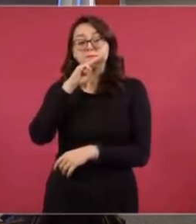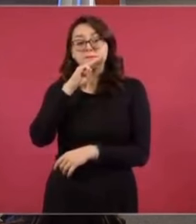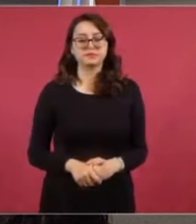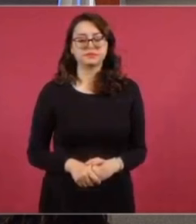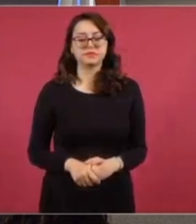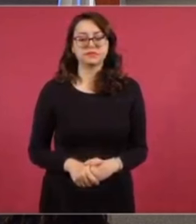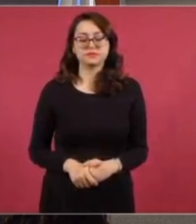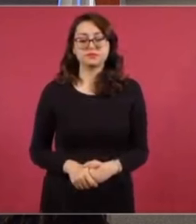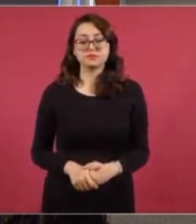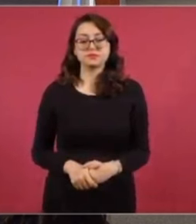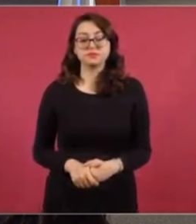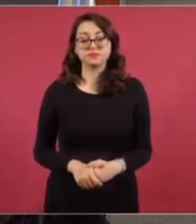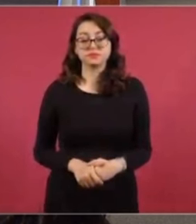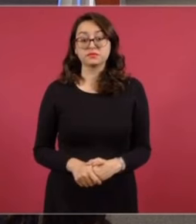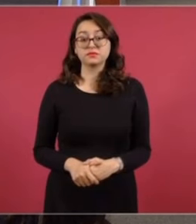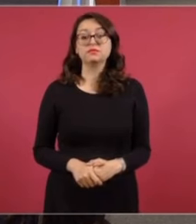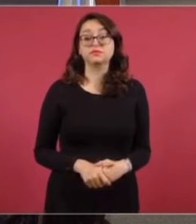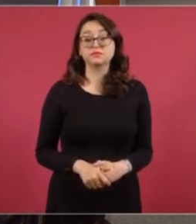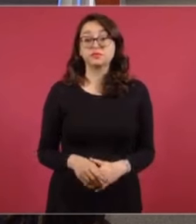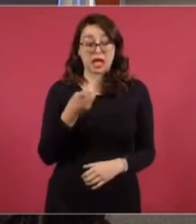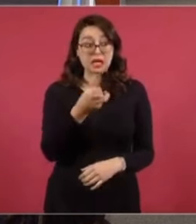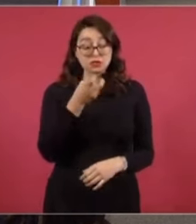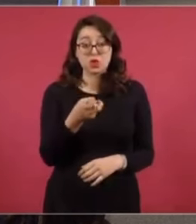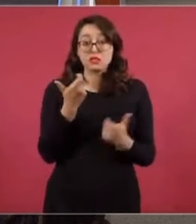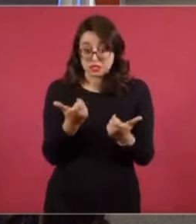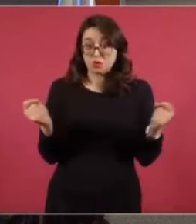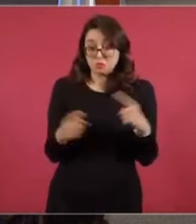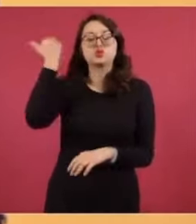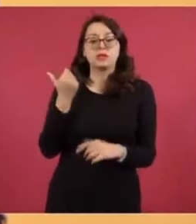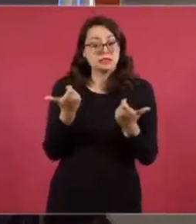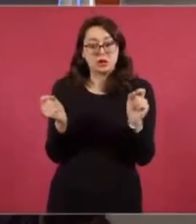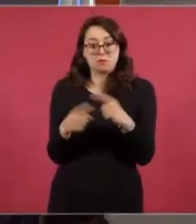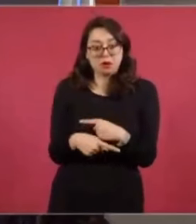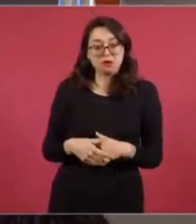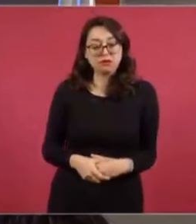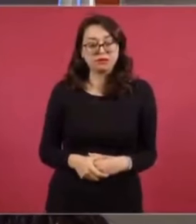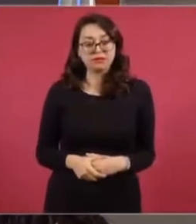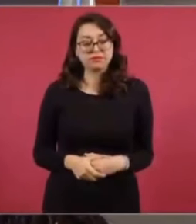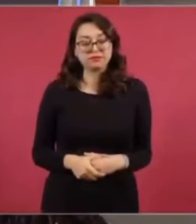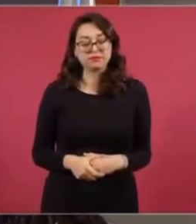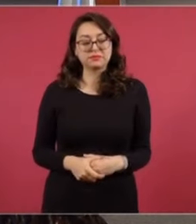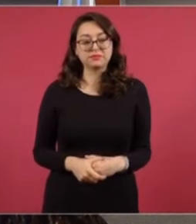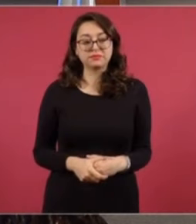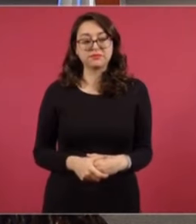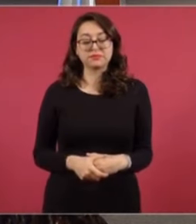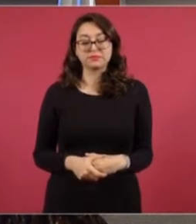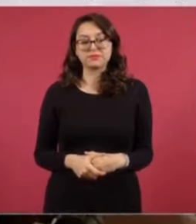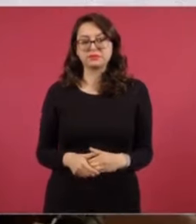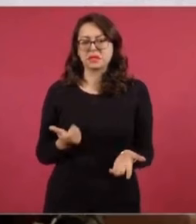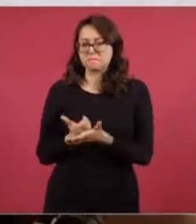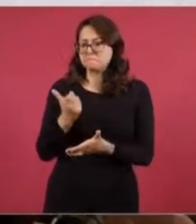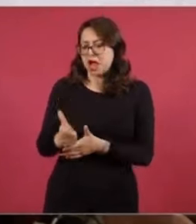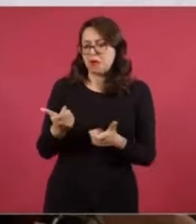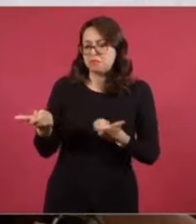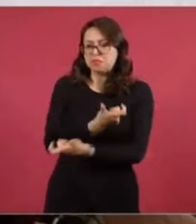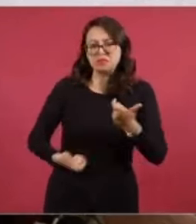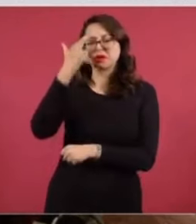Guzmán Loera. El presidente estaba enterado de estas transferencias de dinero que ocurrieron a sus espaldas. ¿A cambio de qué podría haberse dado esos pagos?